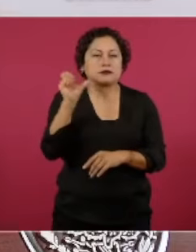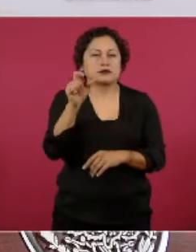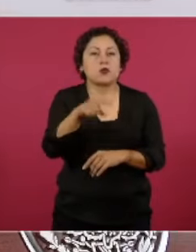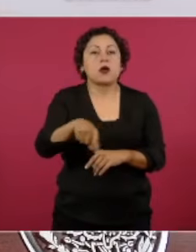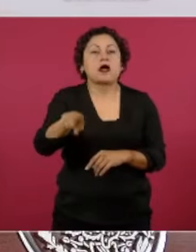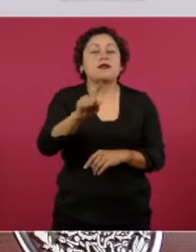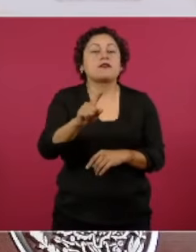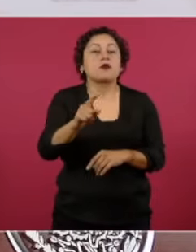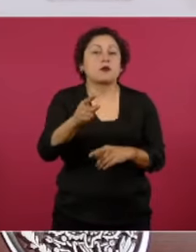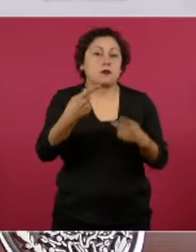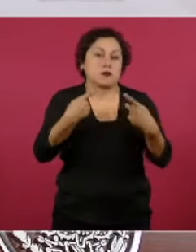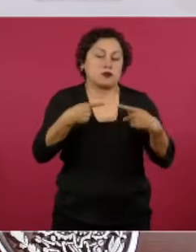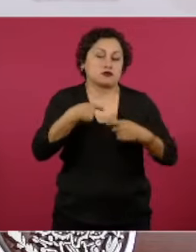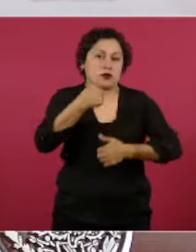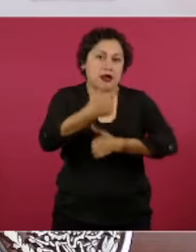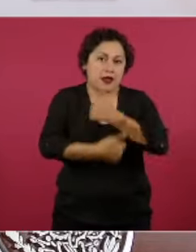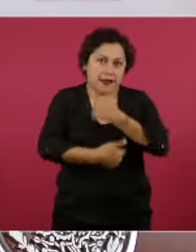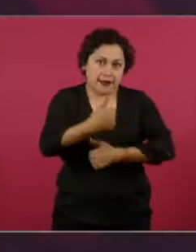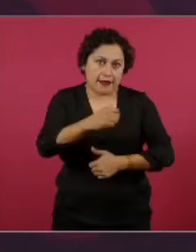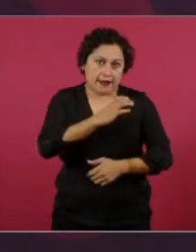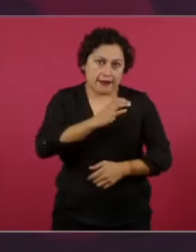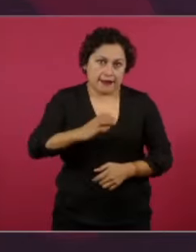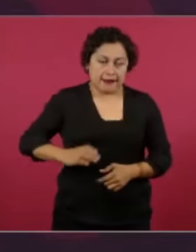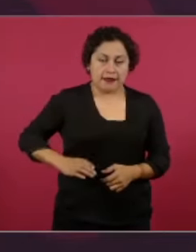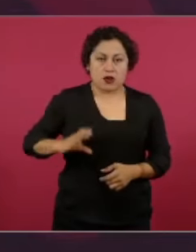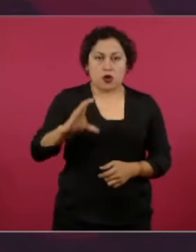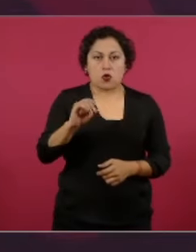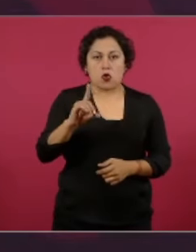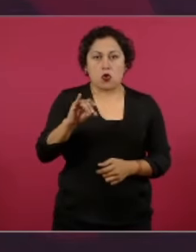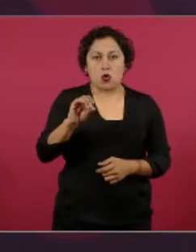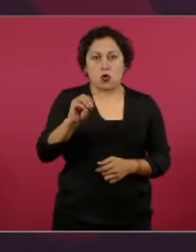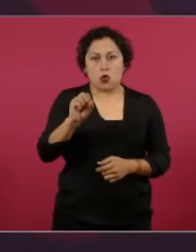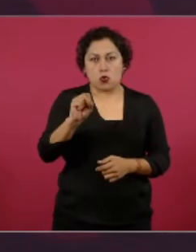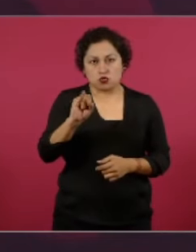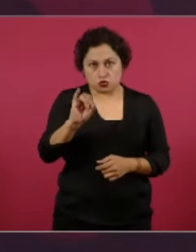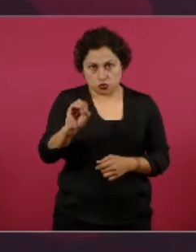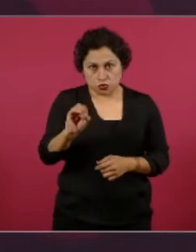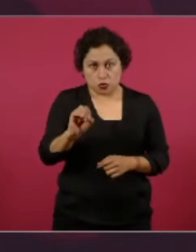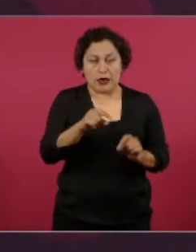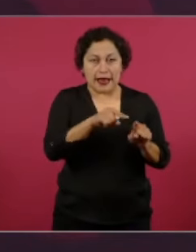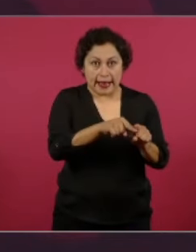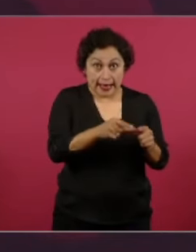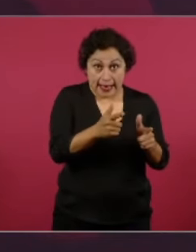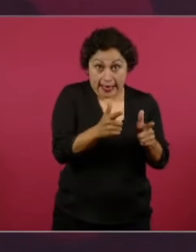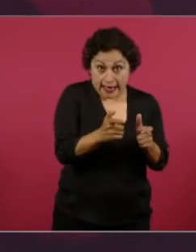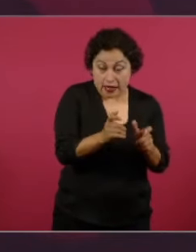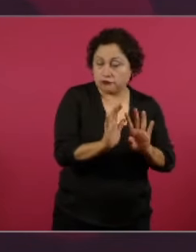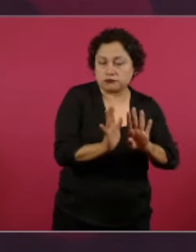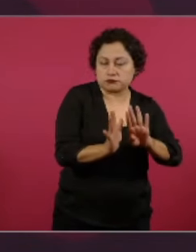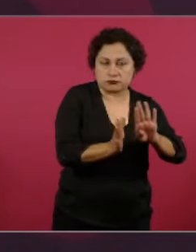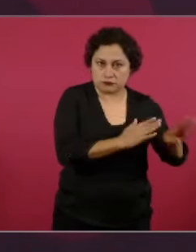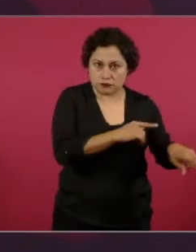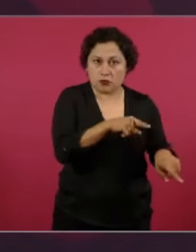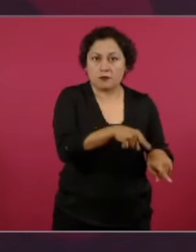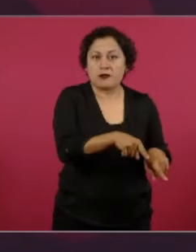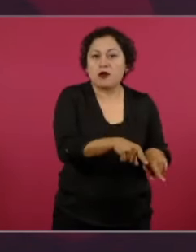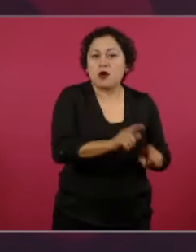haya participado directamente, sino que en la investigación que hizo la fiscalía a él lo mandaron